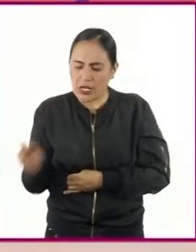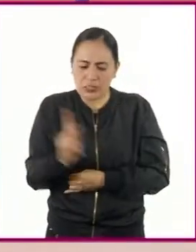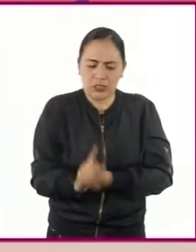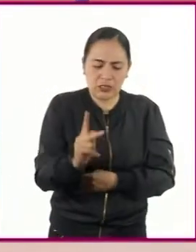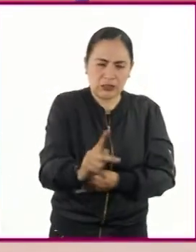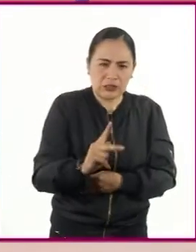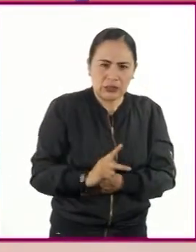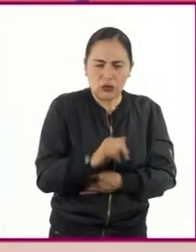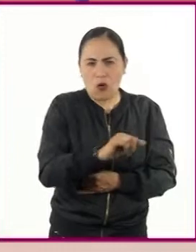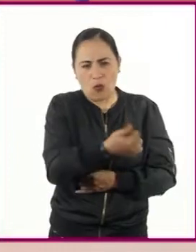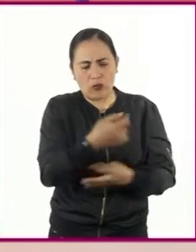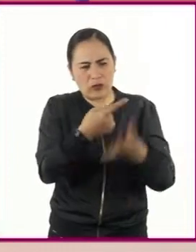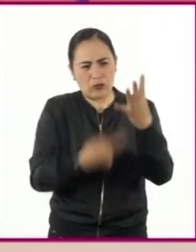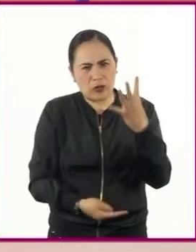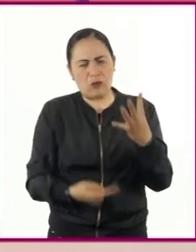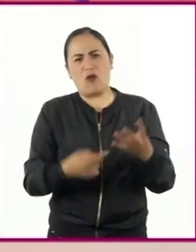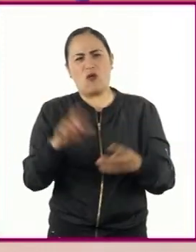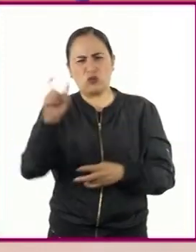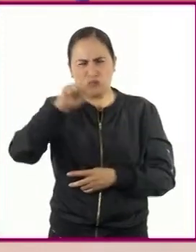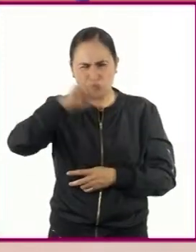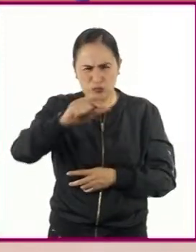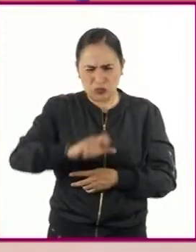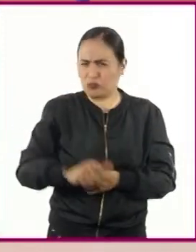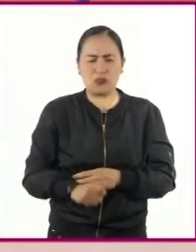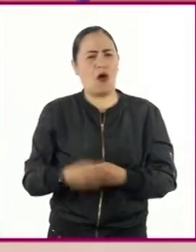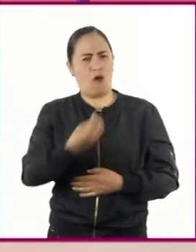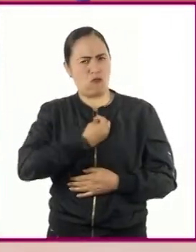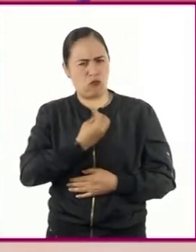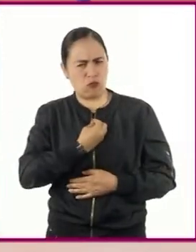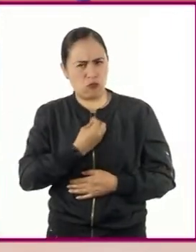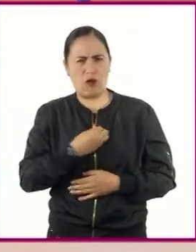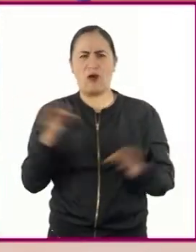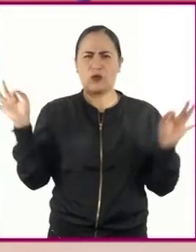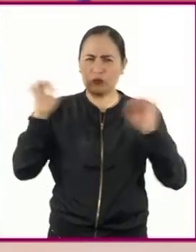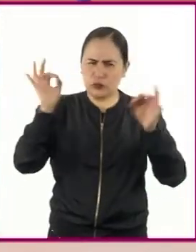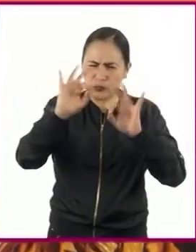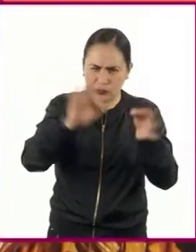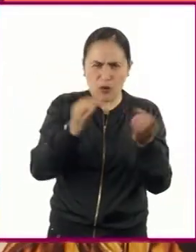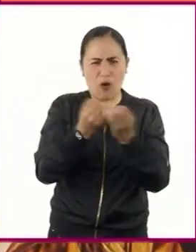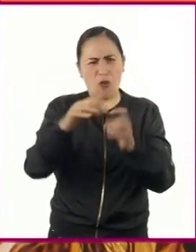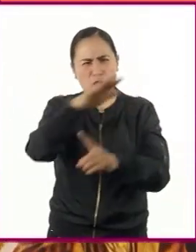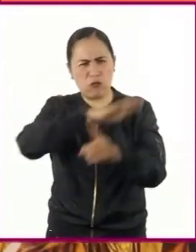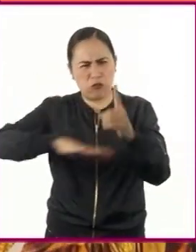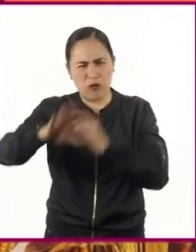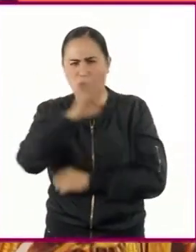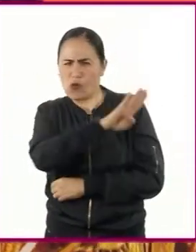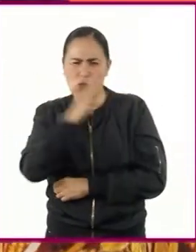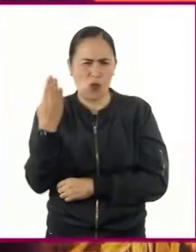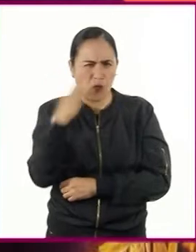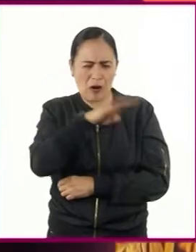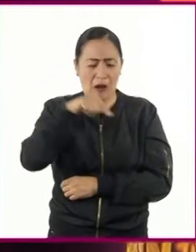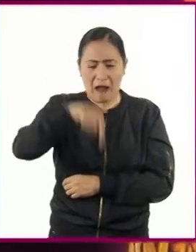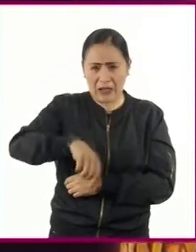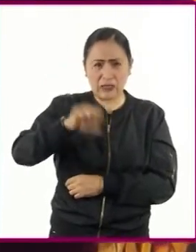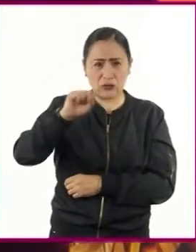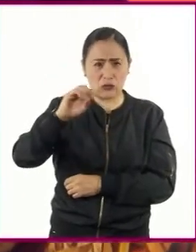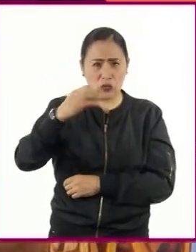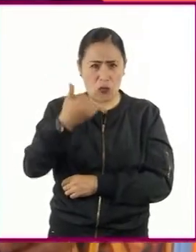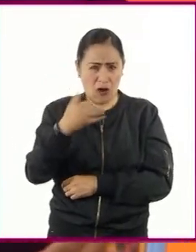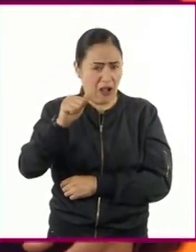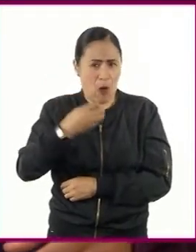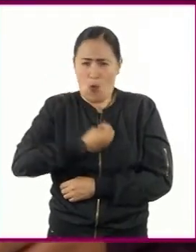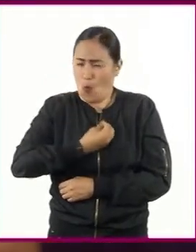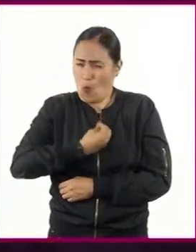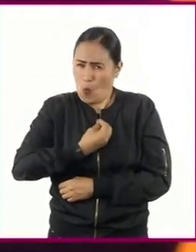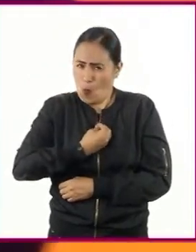la tolerancia a herbicidas, insectos y a cambios drásticos en el ambiente. Aquí tenemos una fotografía del maíz.